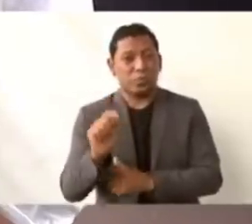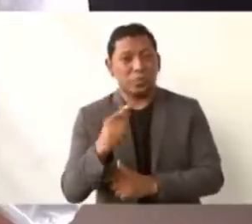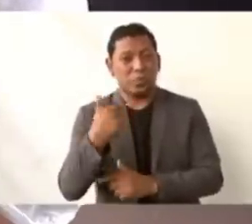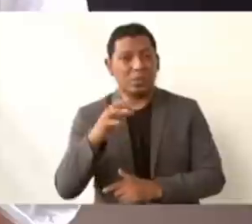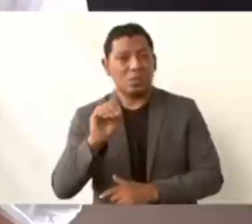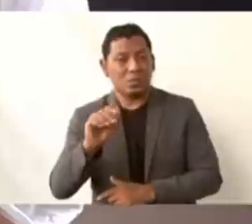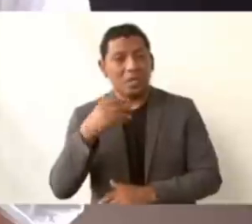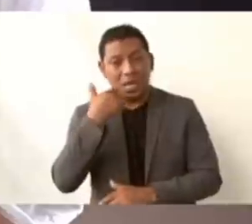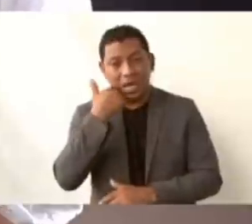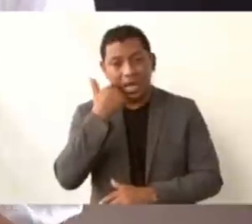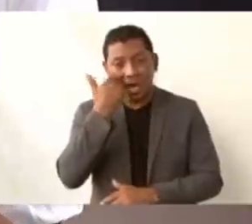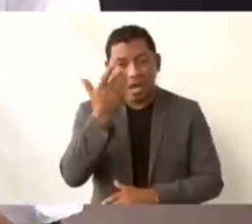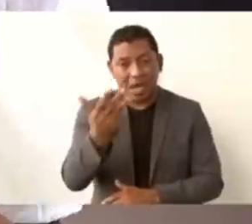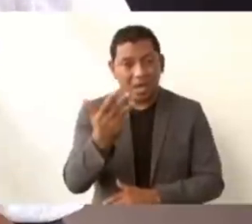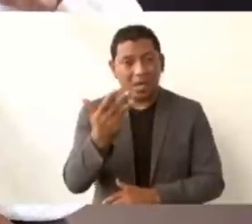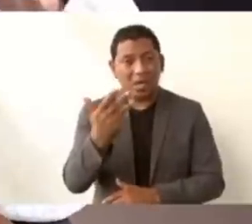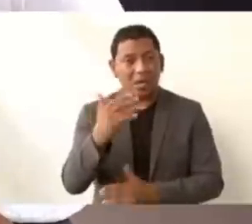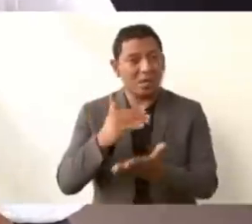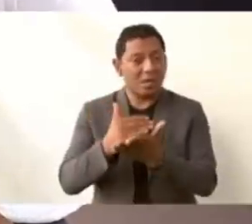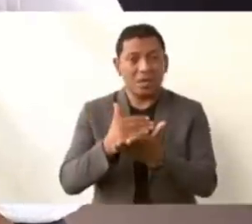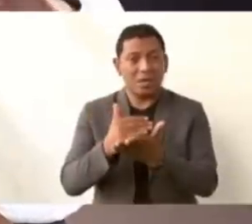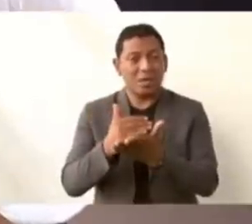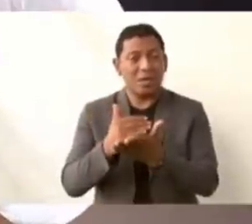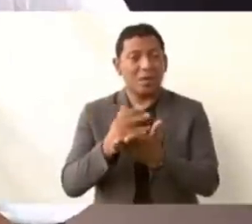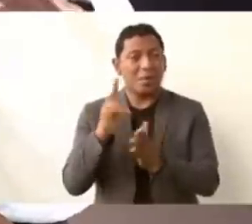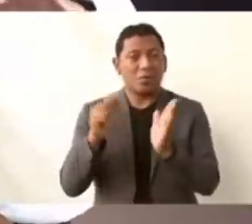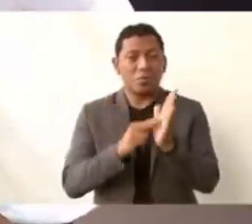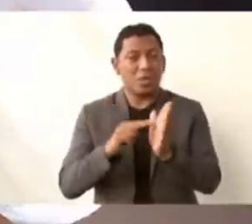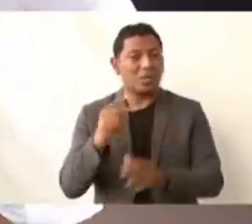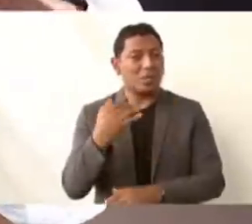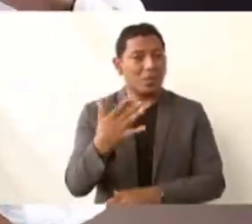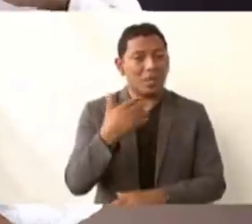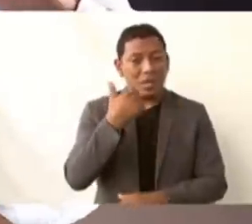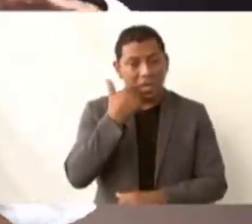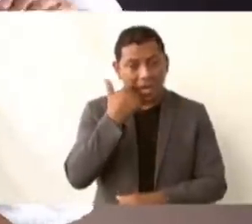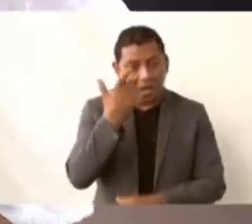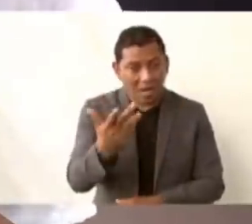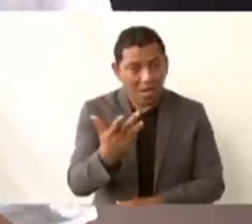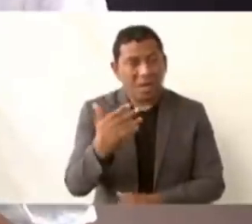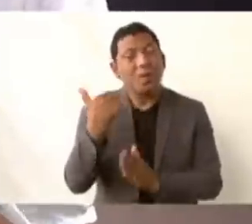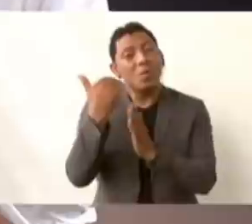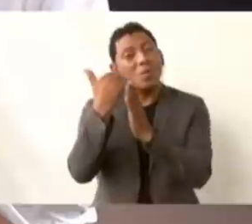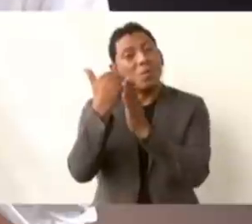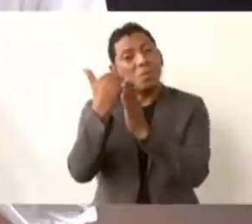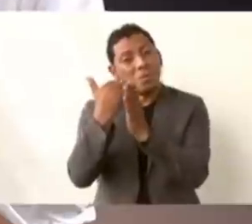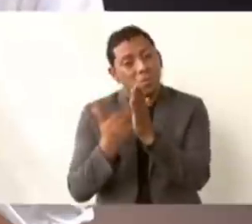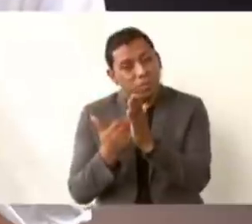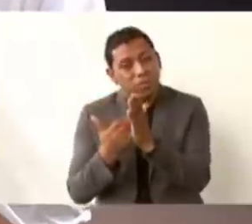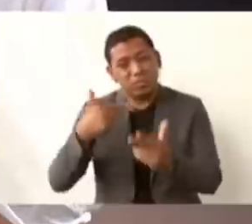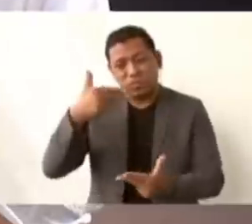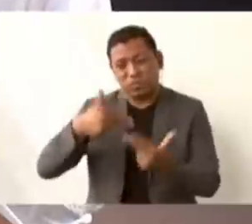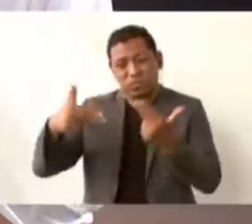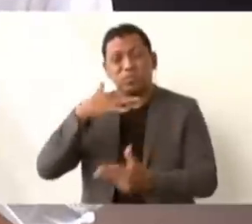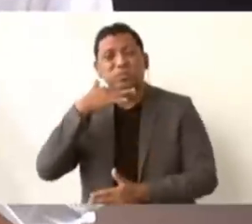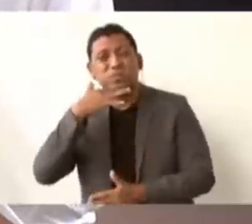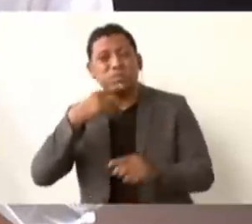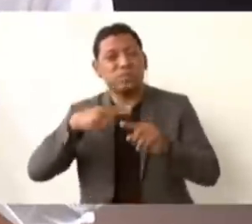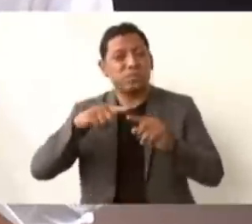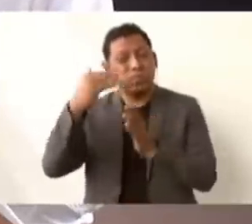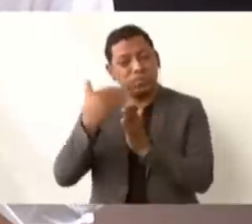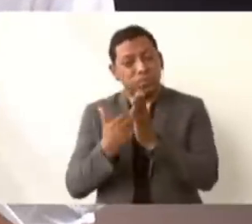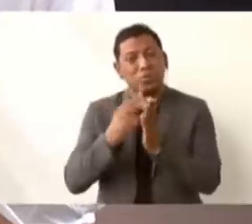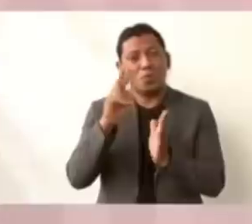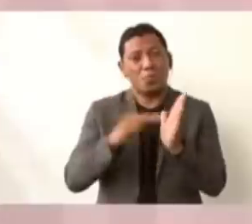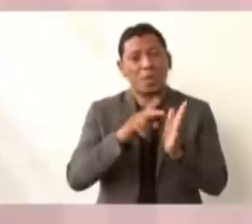quieren lograr emisiones cero para el 2050, tienen que reducir las emisiones entre el